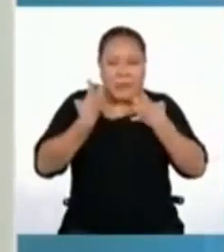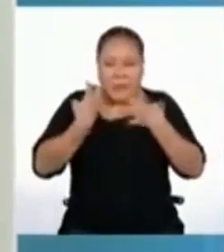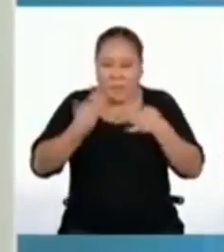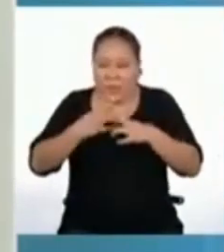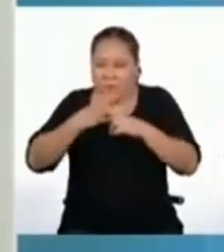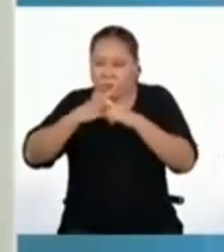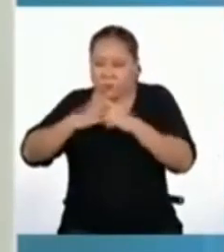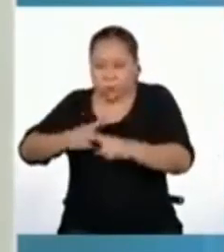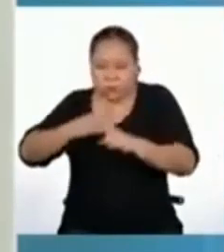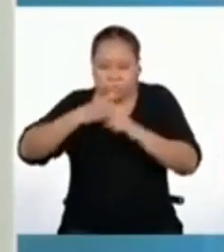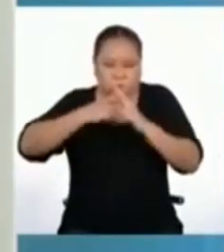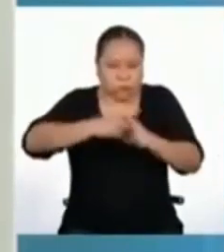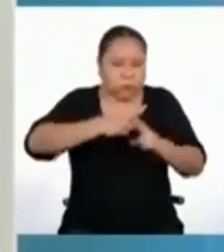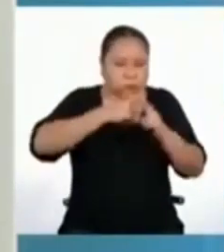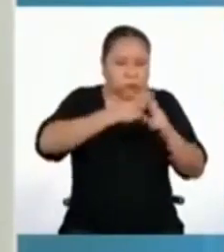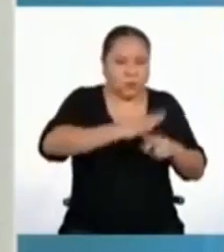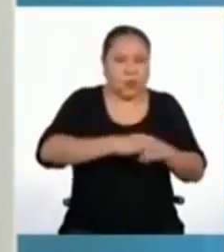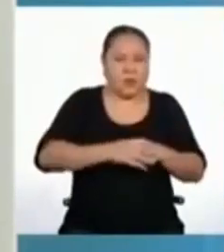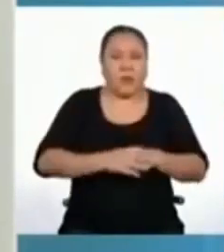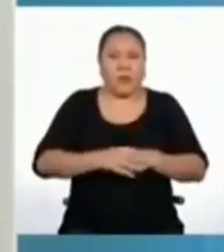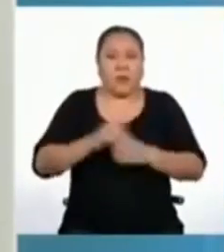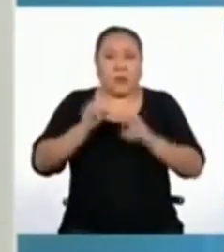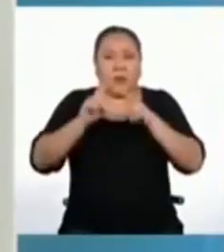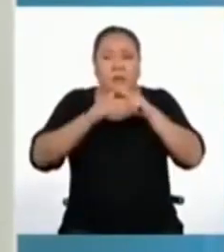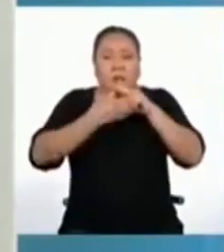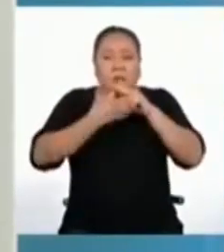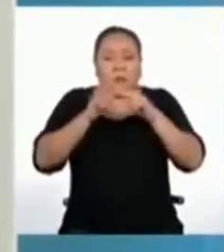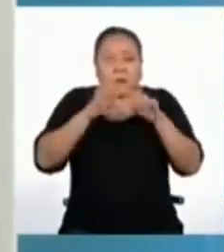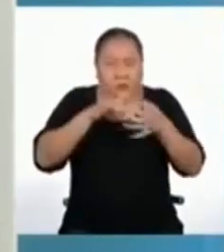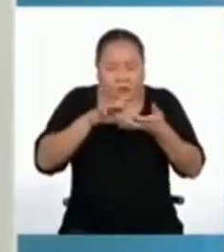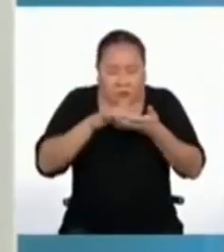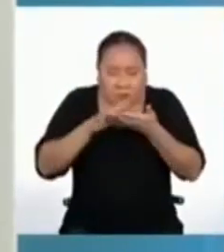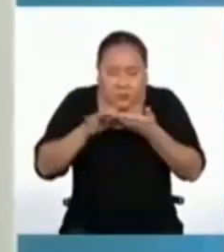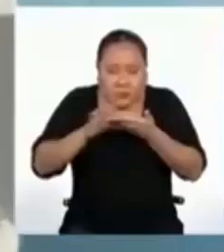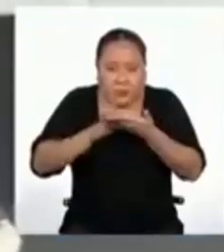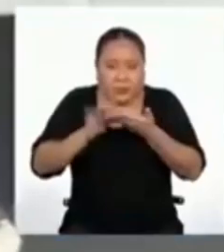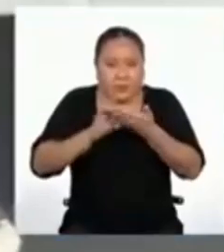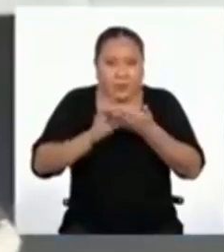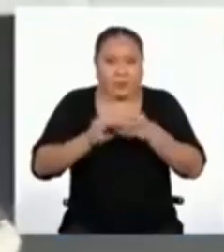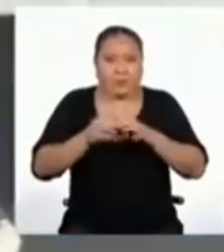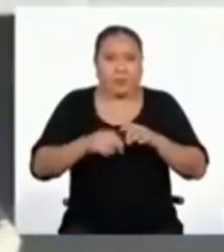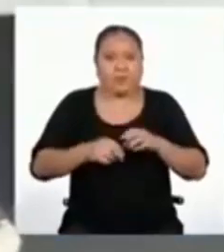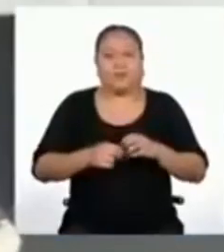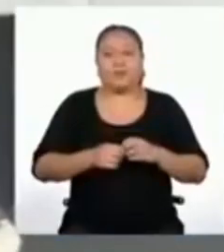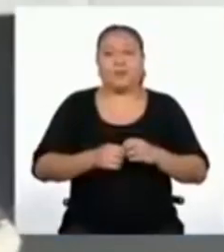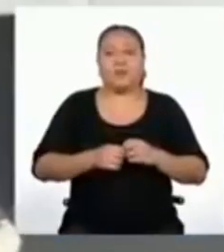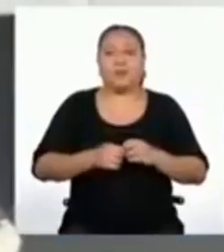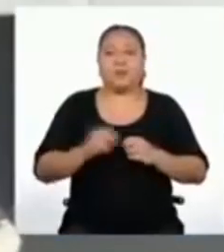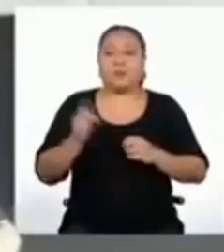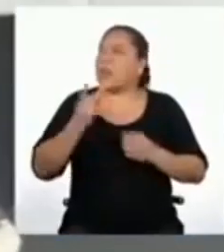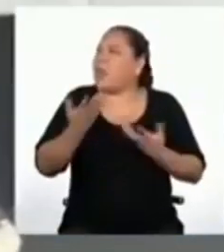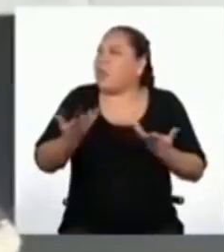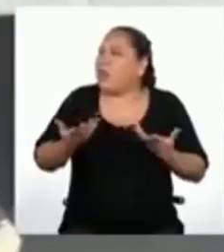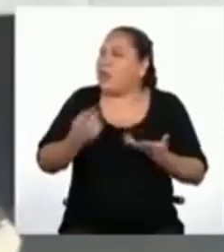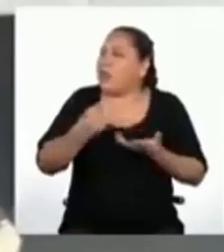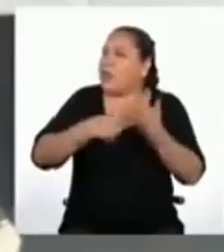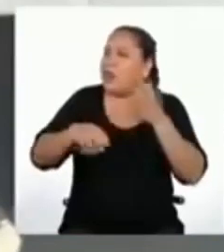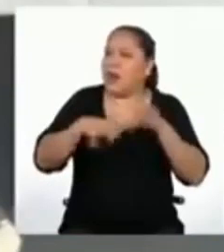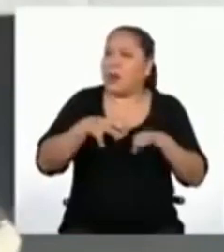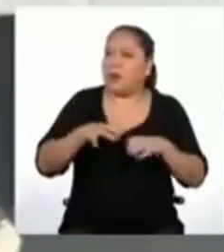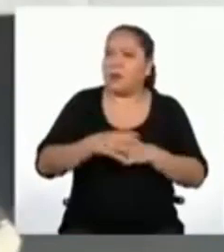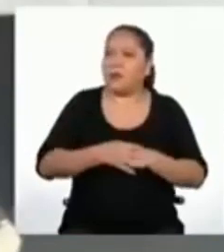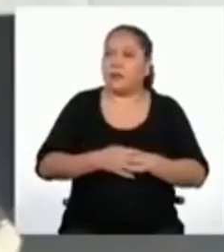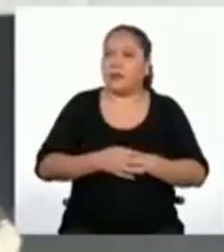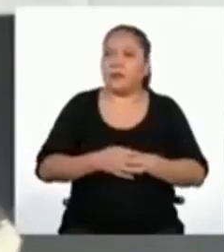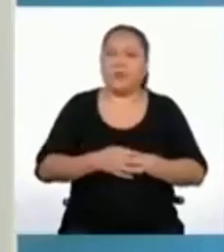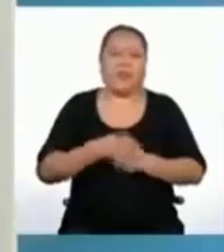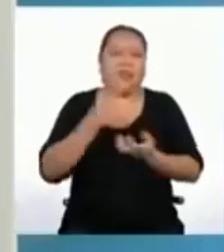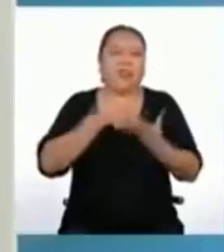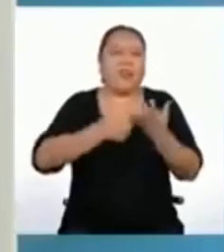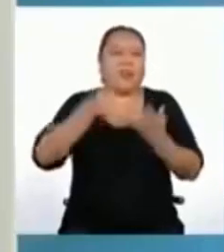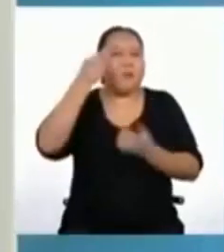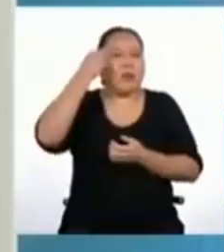ira, comenzar a escribir en las redes sociales. Y entonces, ¿qué hago? ¿En qué pienso?